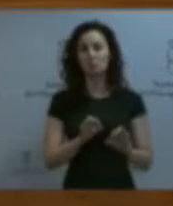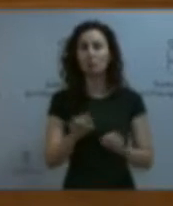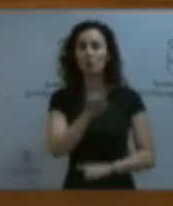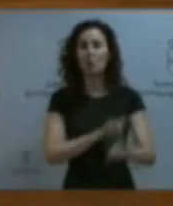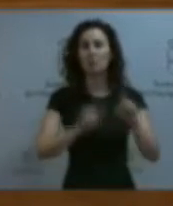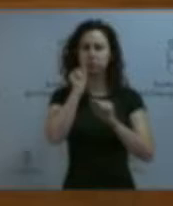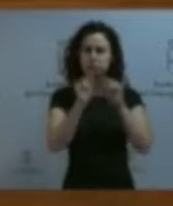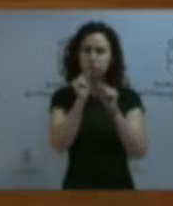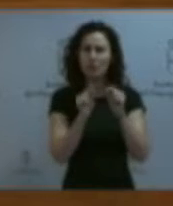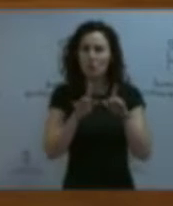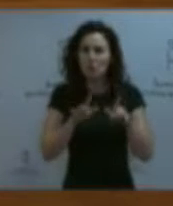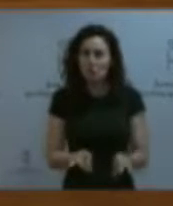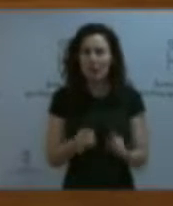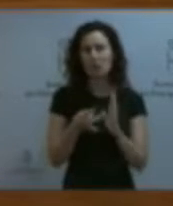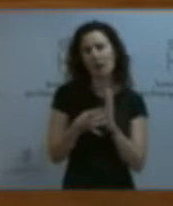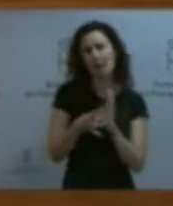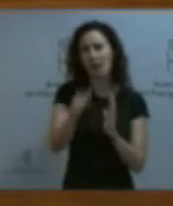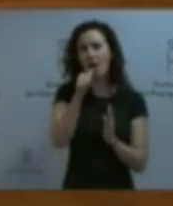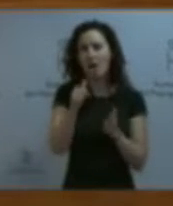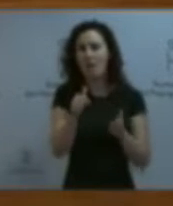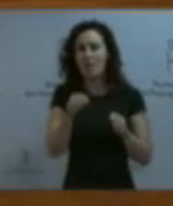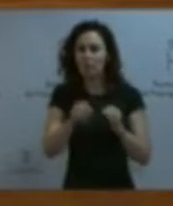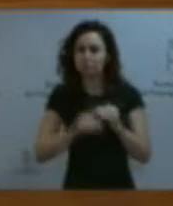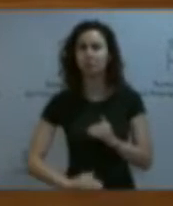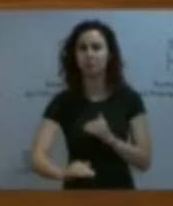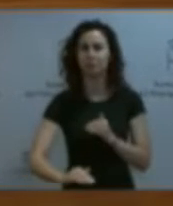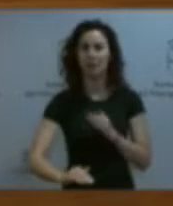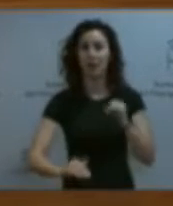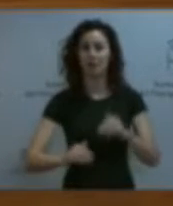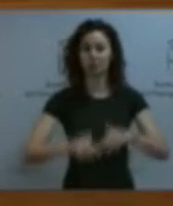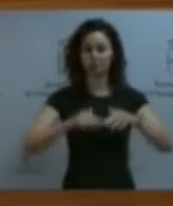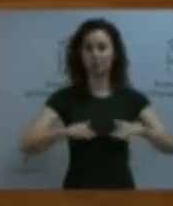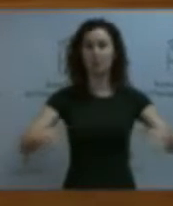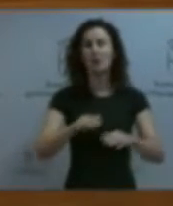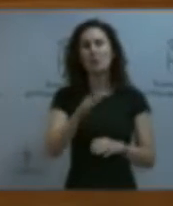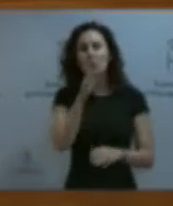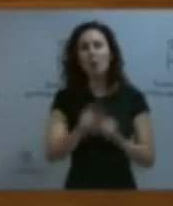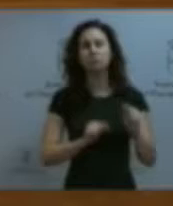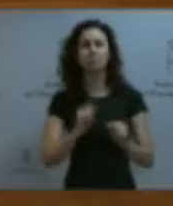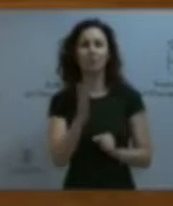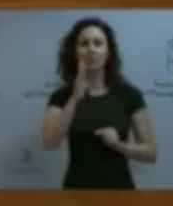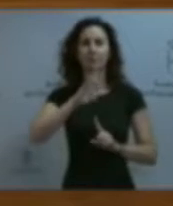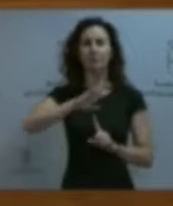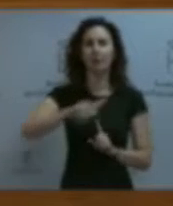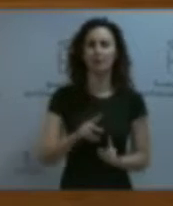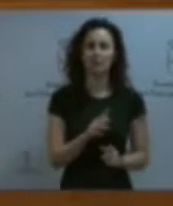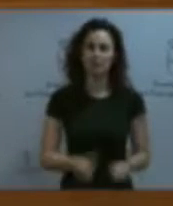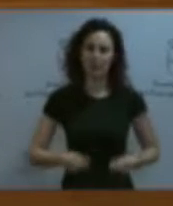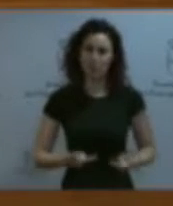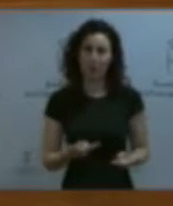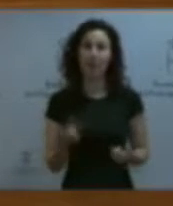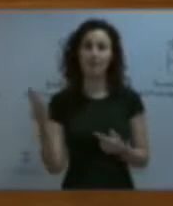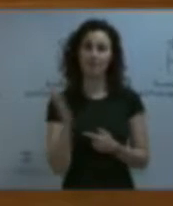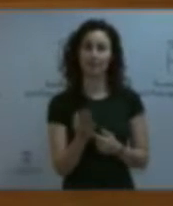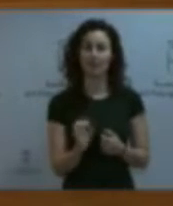contaminación del suelo y calidad de aguas superficiales y subterráneas en el campo de la contaminación y del medio ambiente. Un primer bloque de